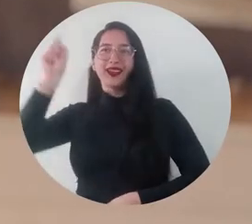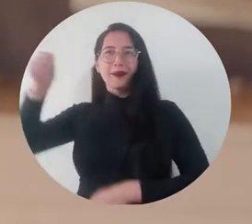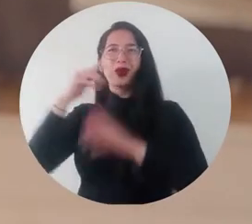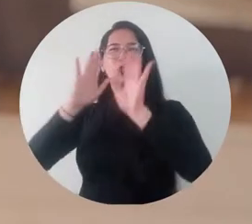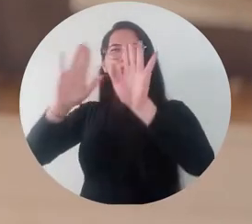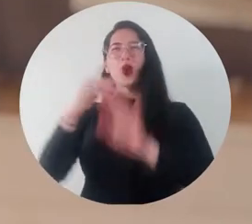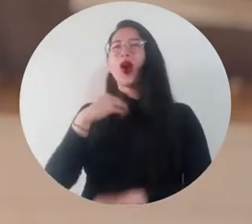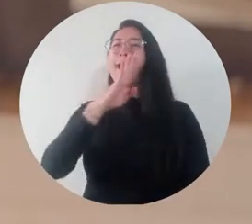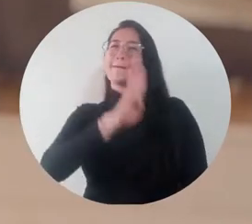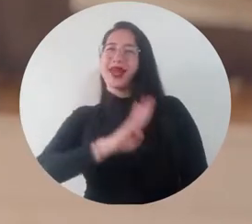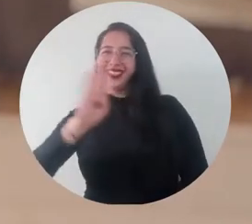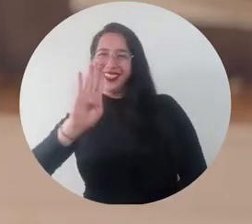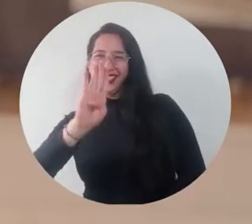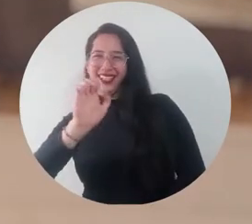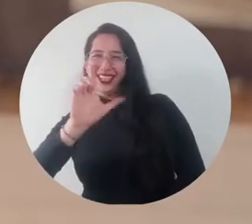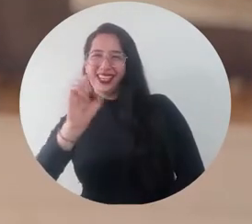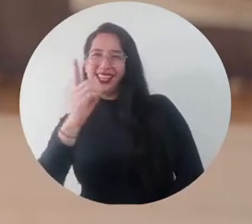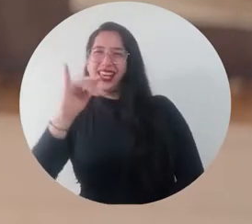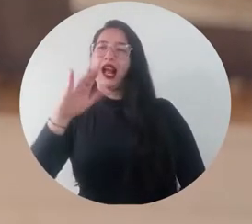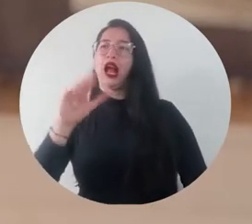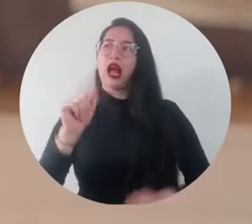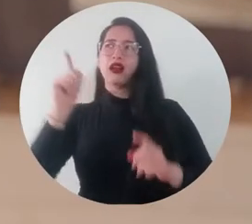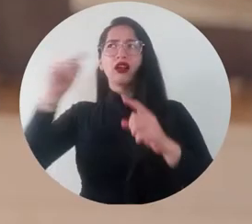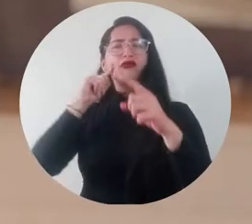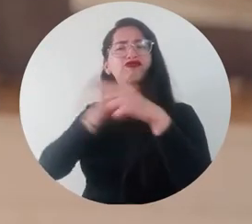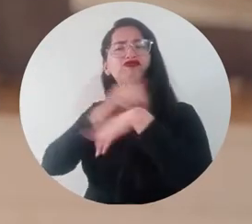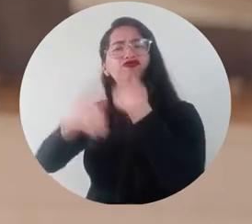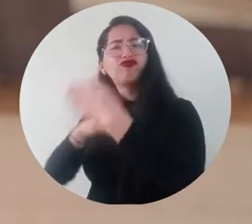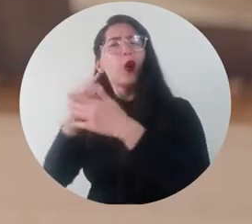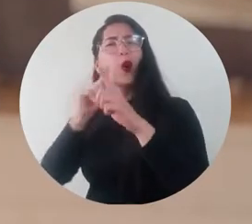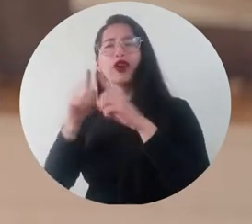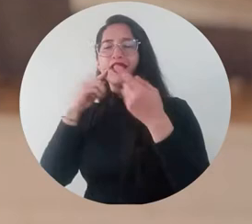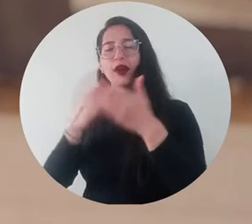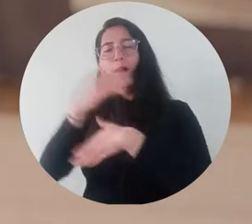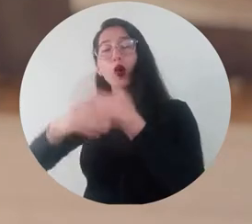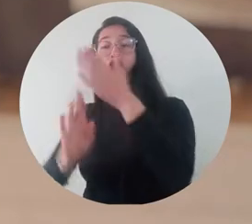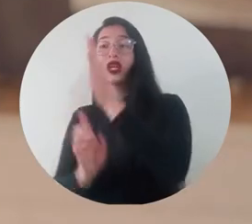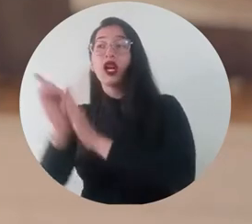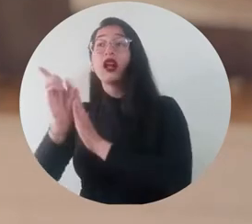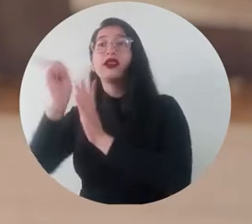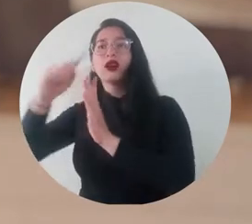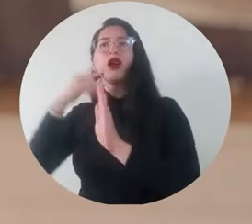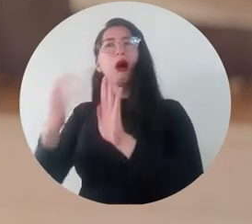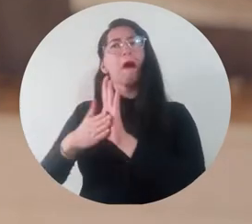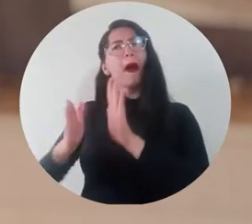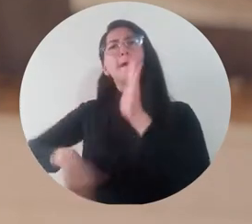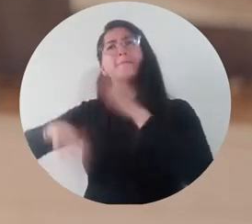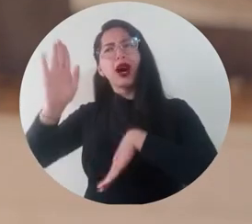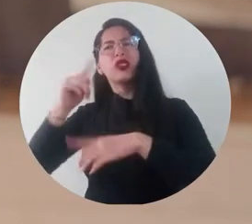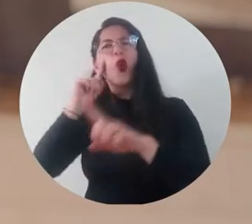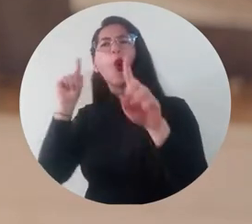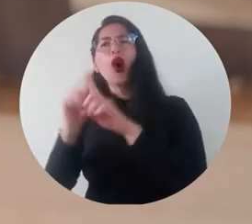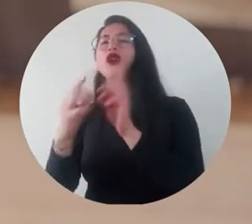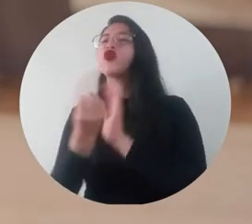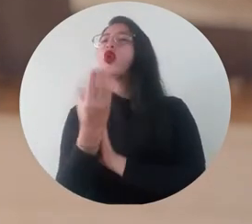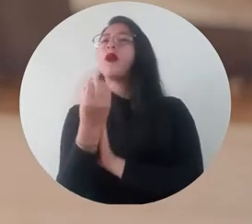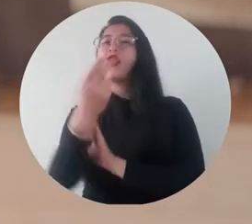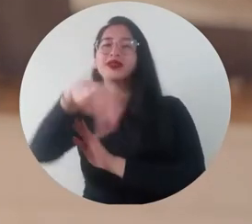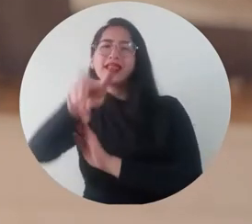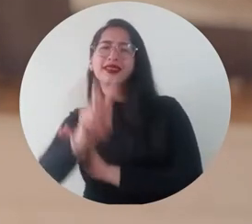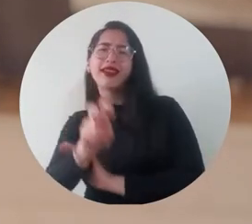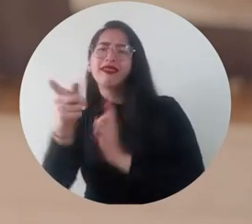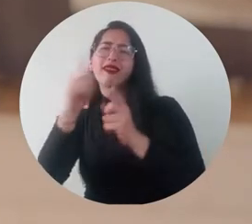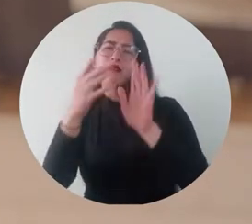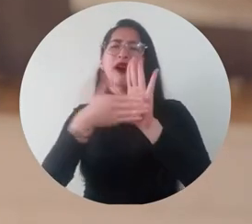del Objetivo de Desarrollo Sostenible de manera transversal en todos los Objetivos de Desarrollo pero esta se enmarca exactamente en el